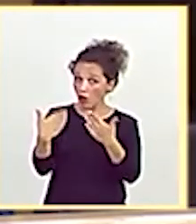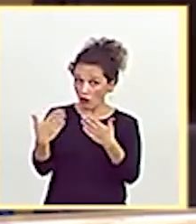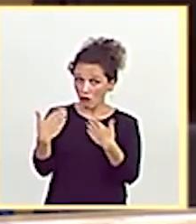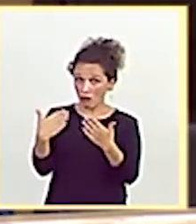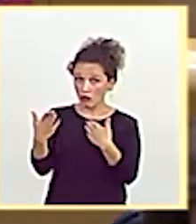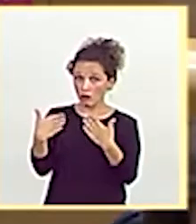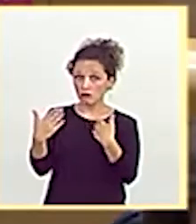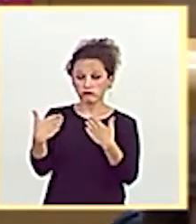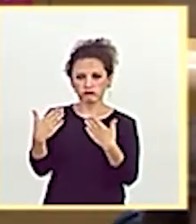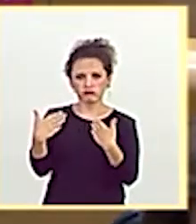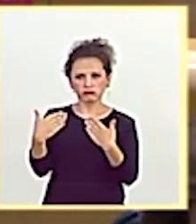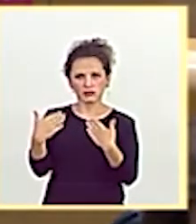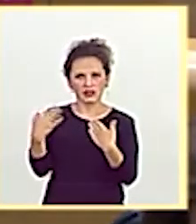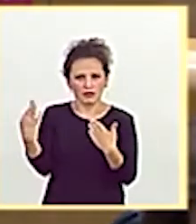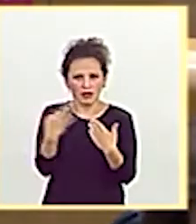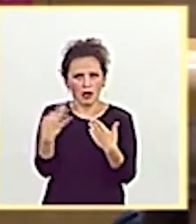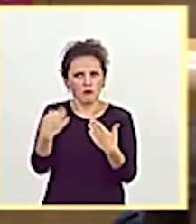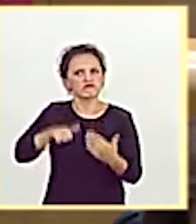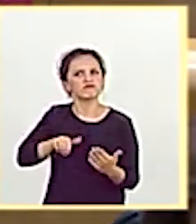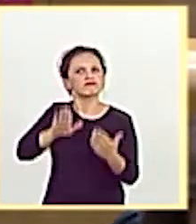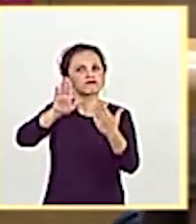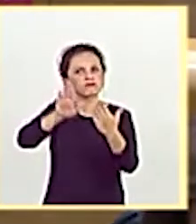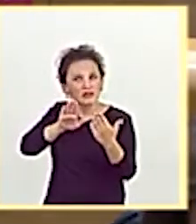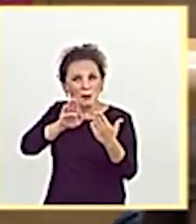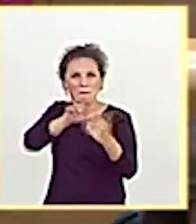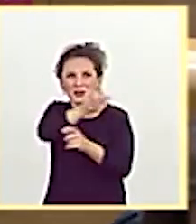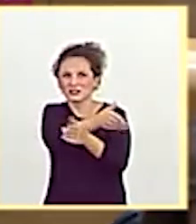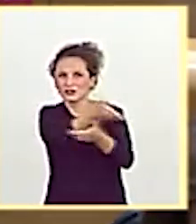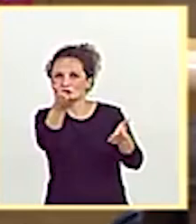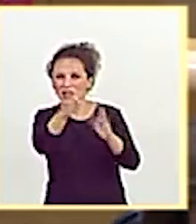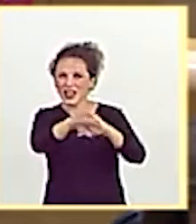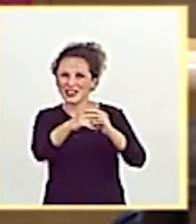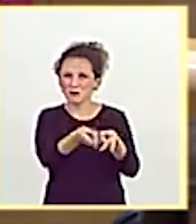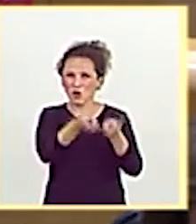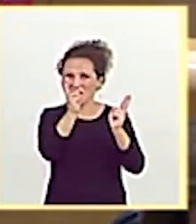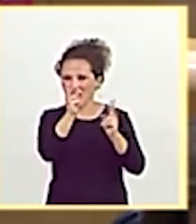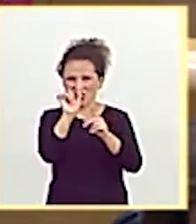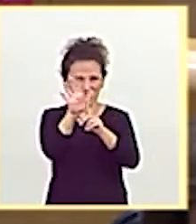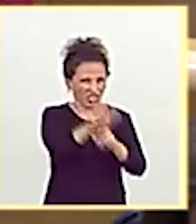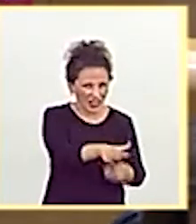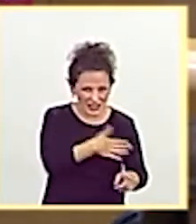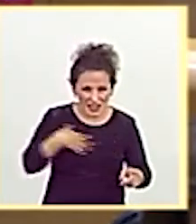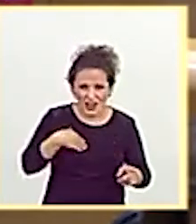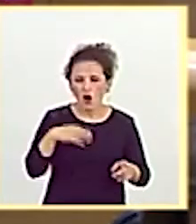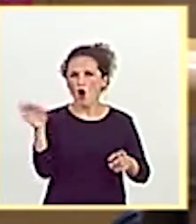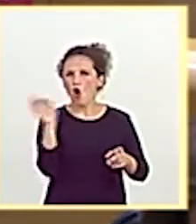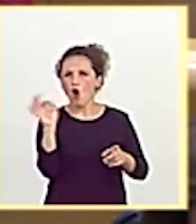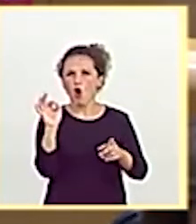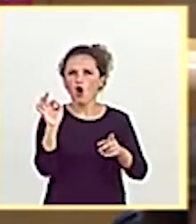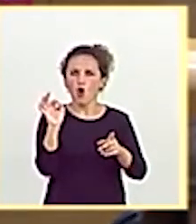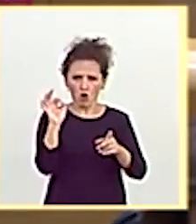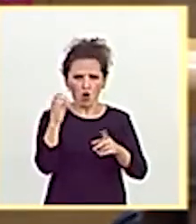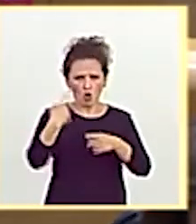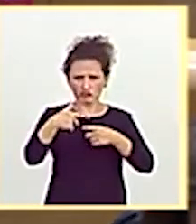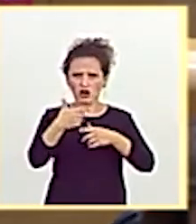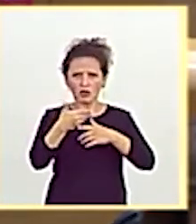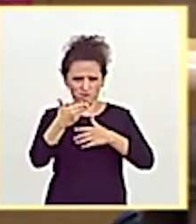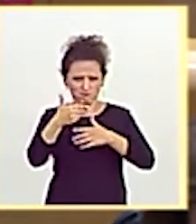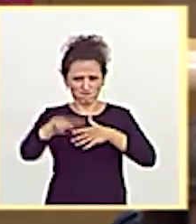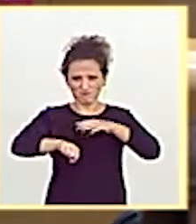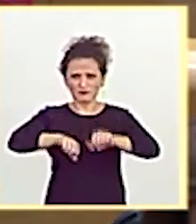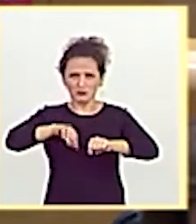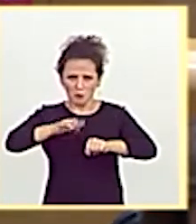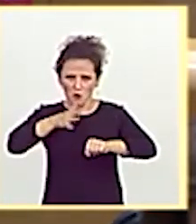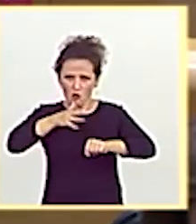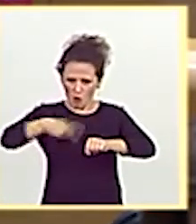seamos capaces de hacer frente a los que desprecian la democracia y a los que nos quieren robar conquistas que son del pueblo español,